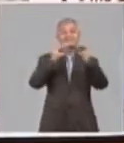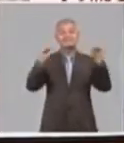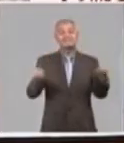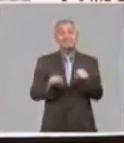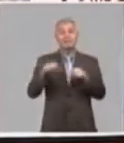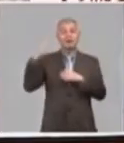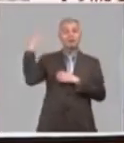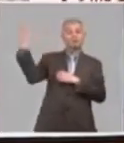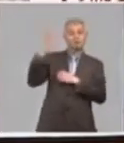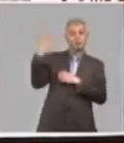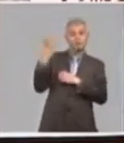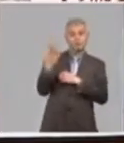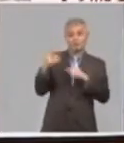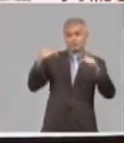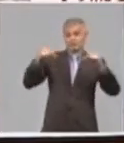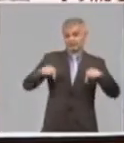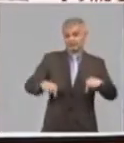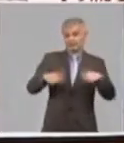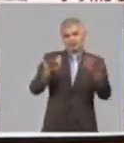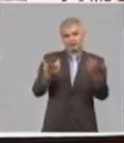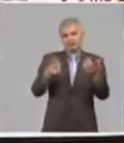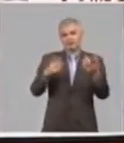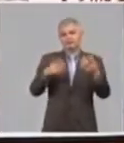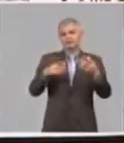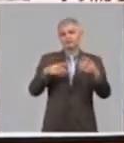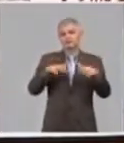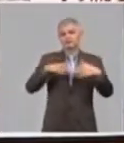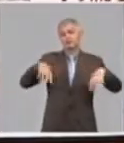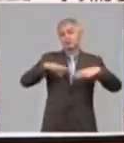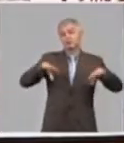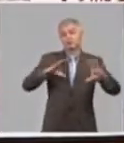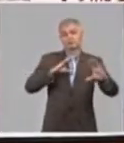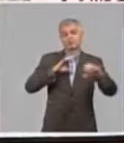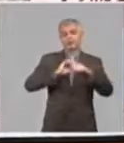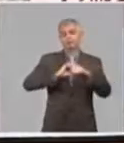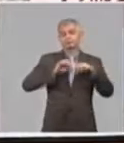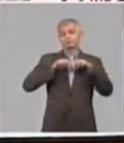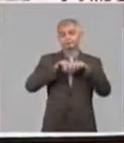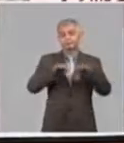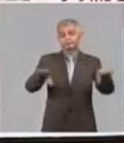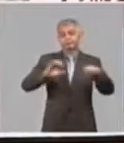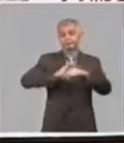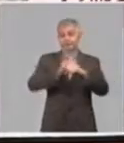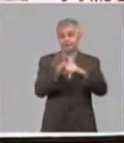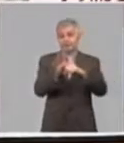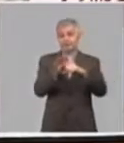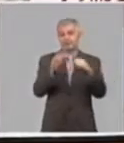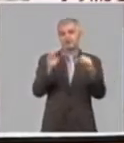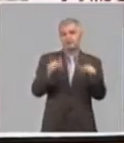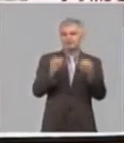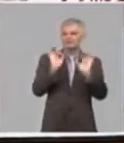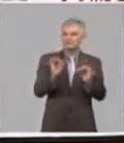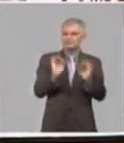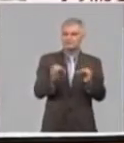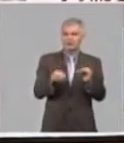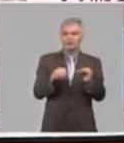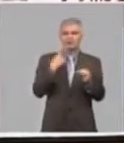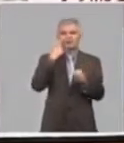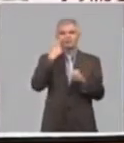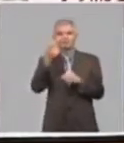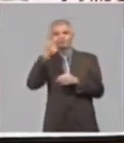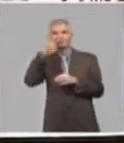términos de pandemia, están trabajando todos los días, que hay, digamos, una permanente vigilancia climática,